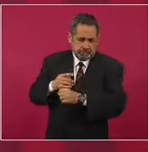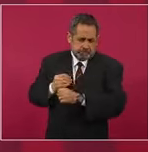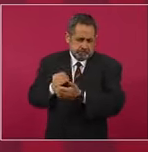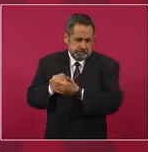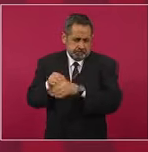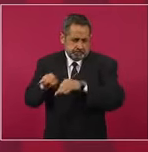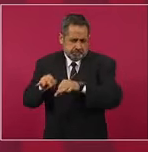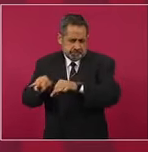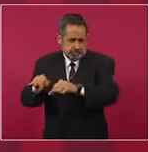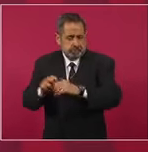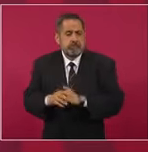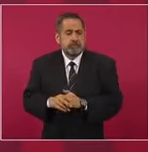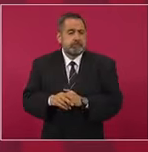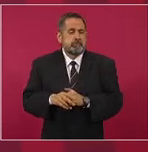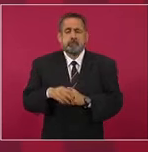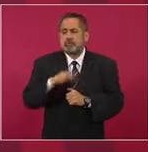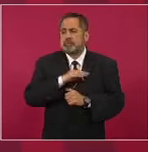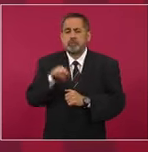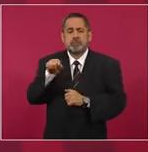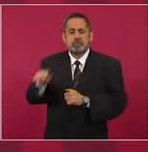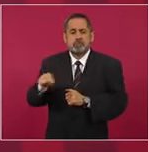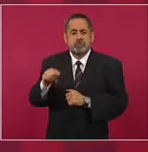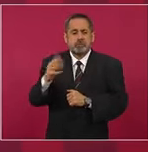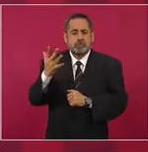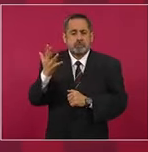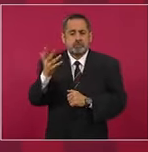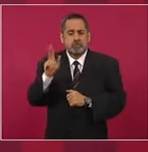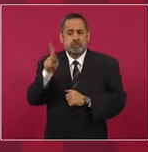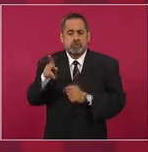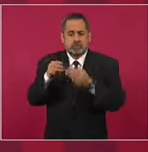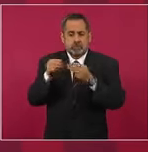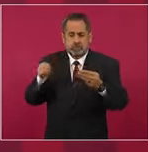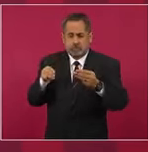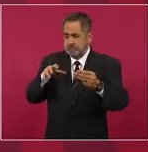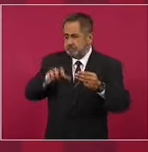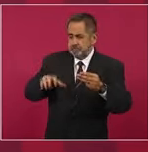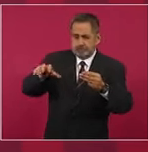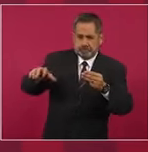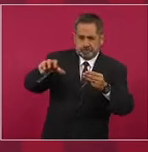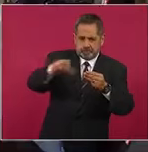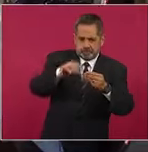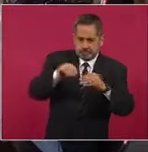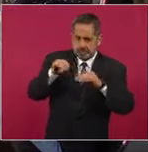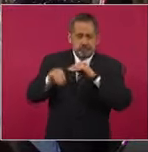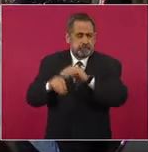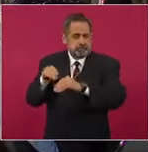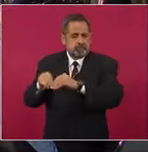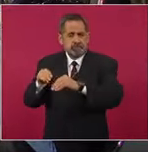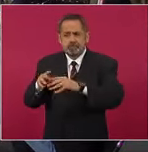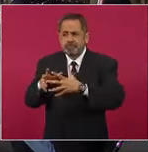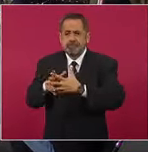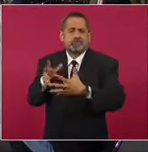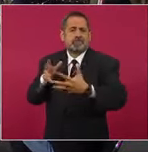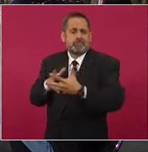de aproximadamente 50 kilómetros por campamento,